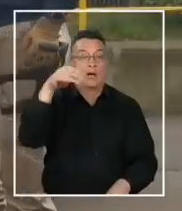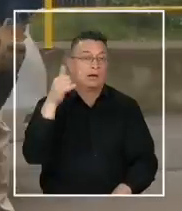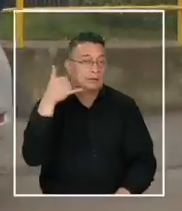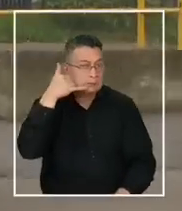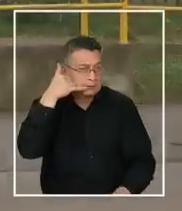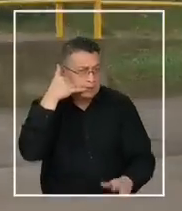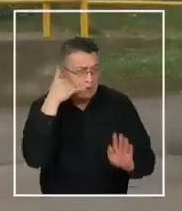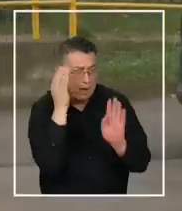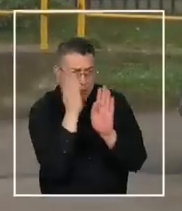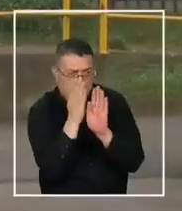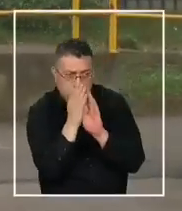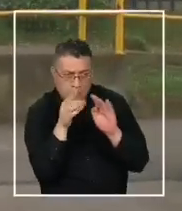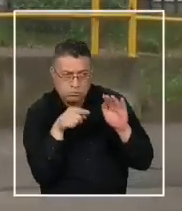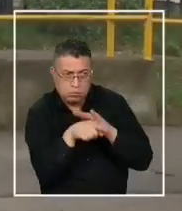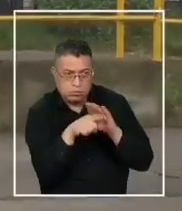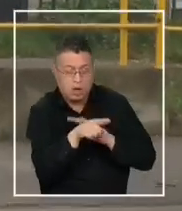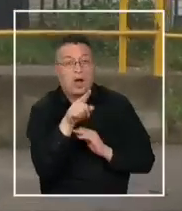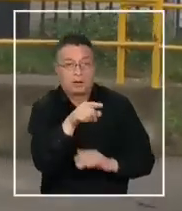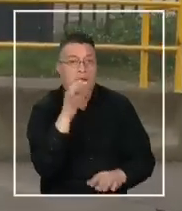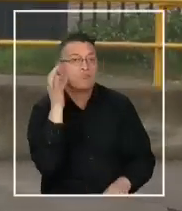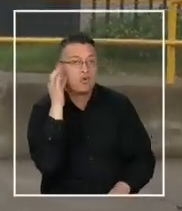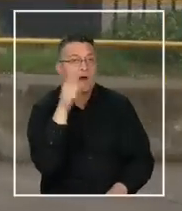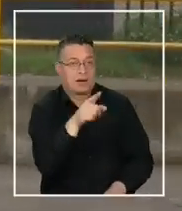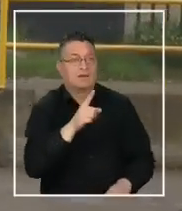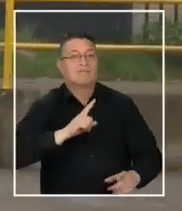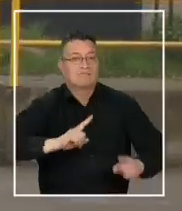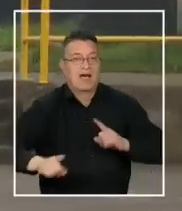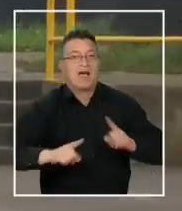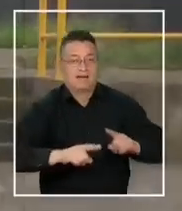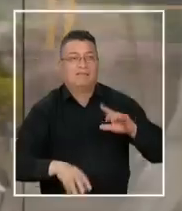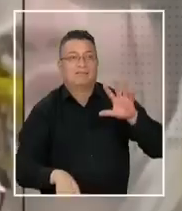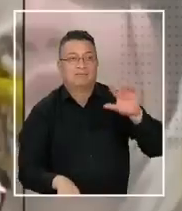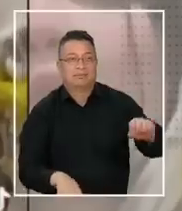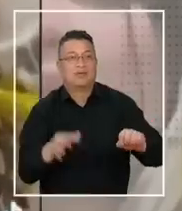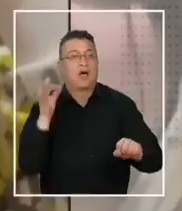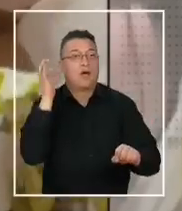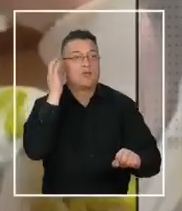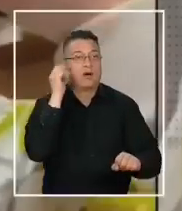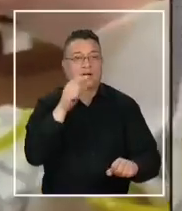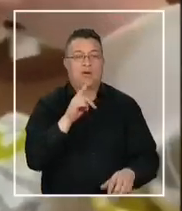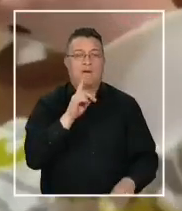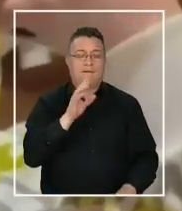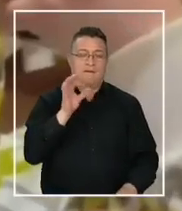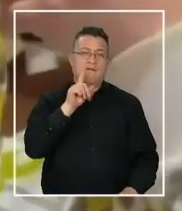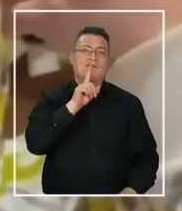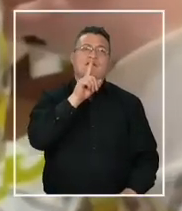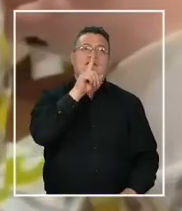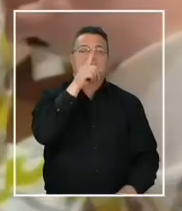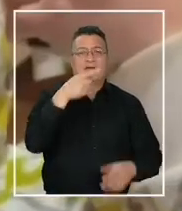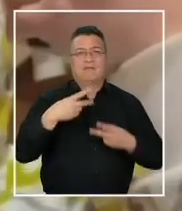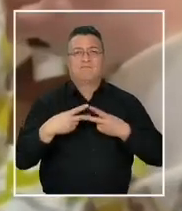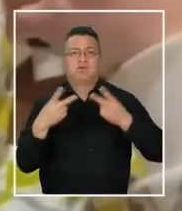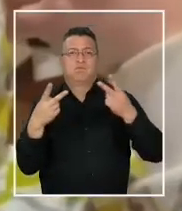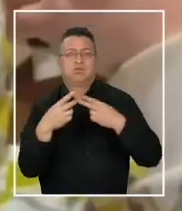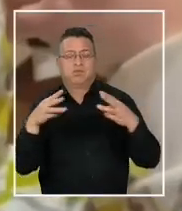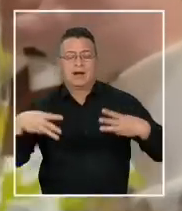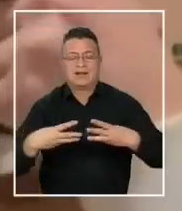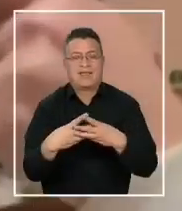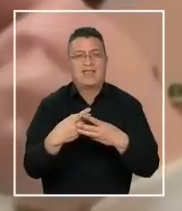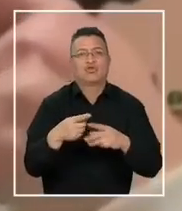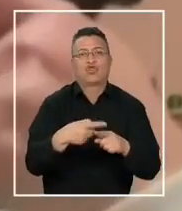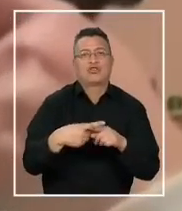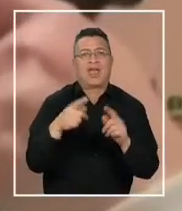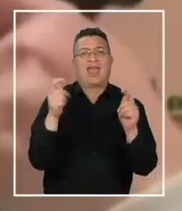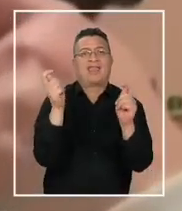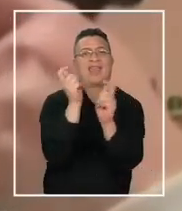telefónicas que dan cuenta de la participación de Mari en la organización. La joven llevaba una vida de lujos y así lo mostraba en sus redes sociales. En TikTok